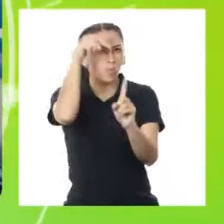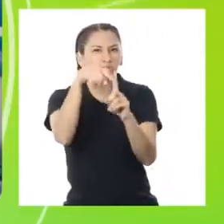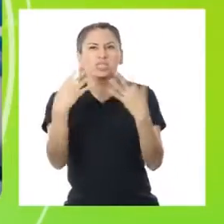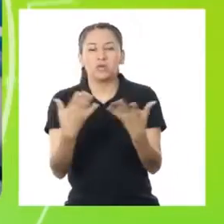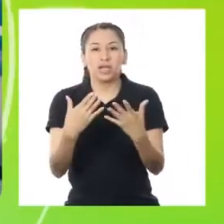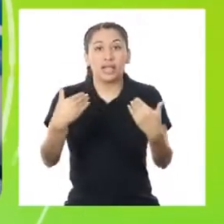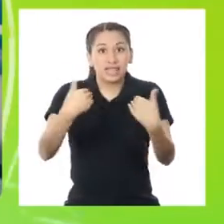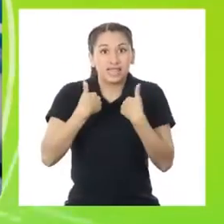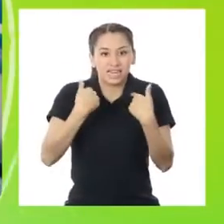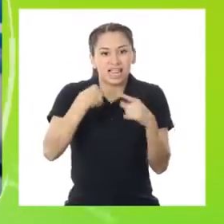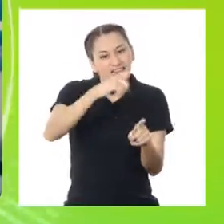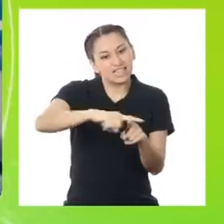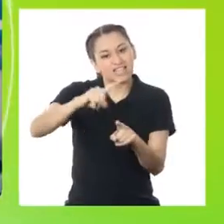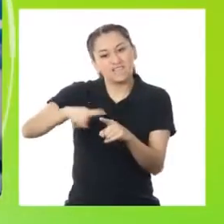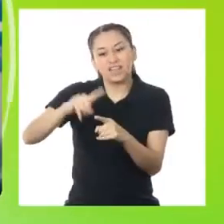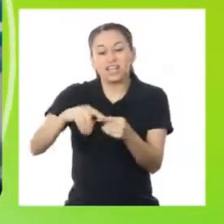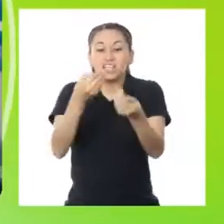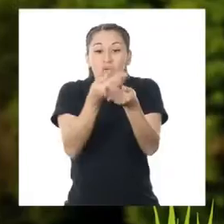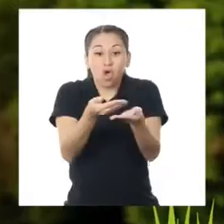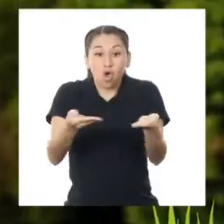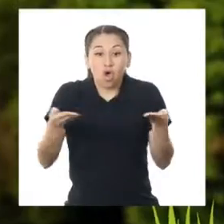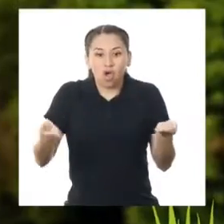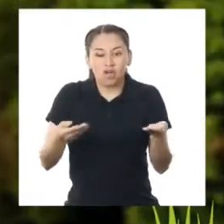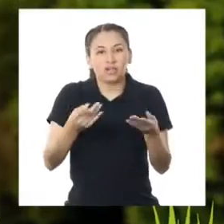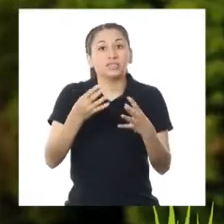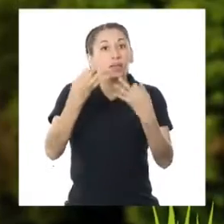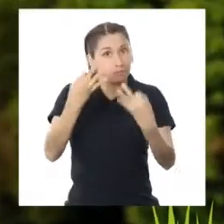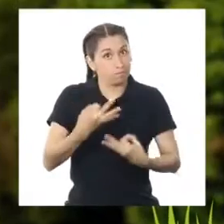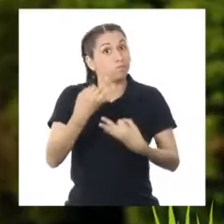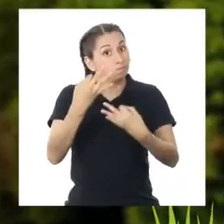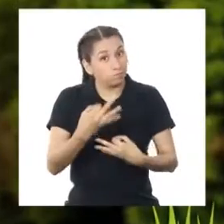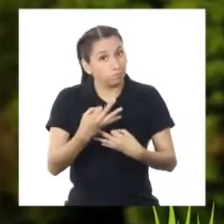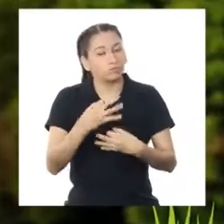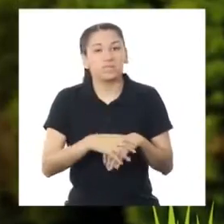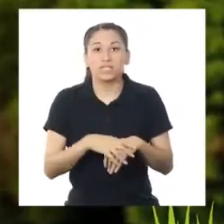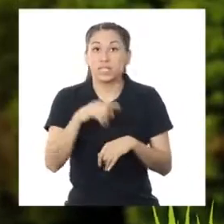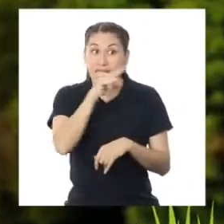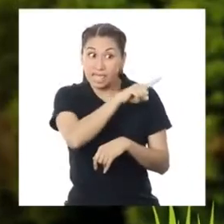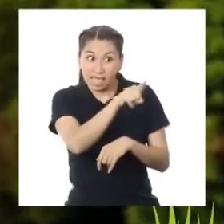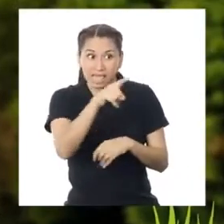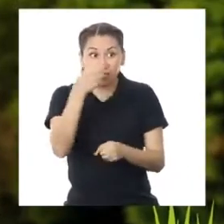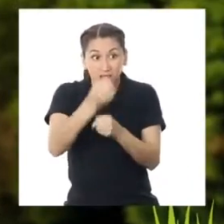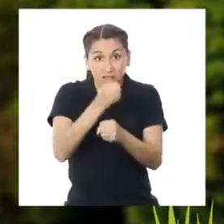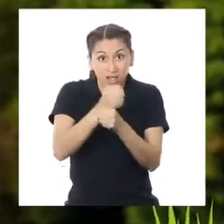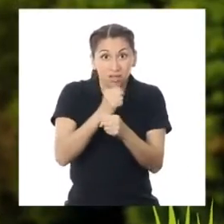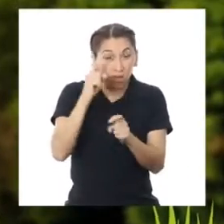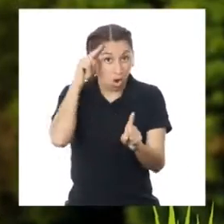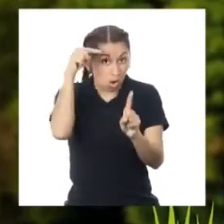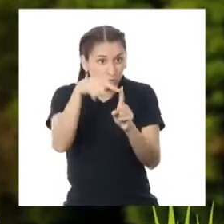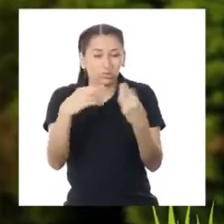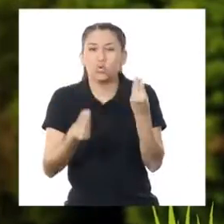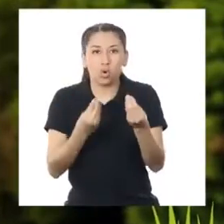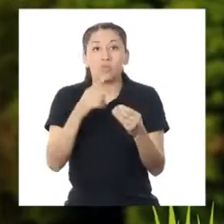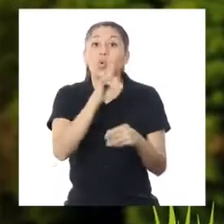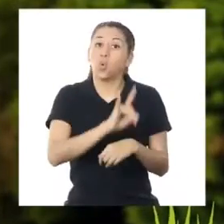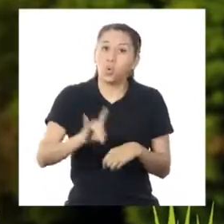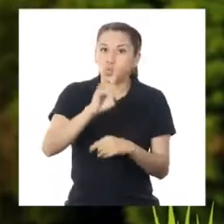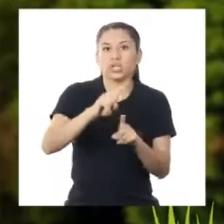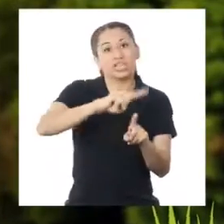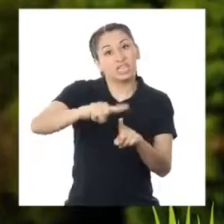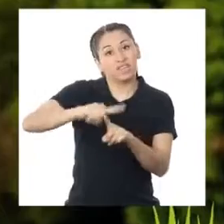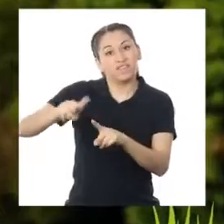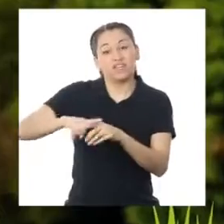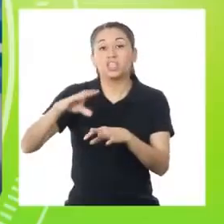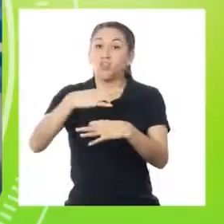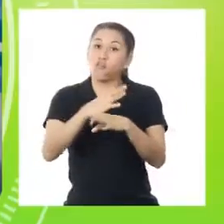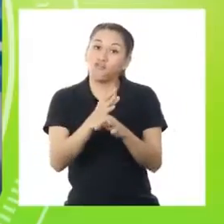obtener productos de calidad. Ellos, para lograr su objetivo, utilizan diversas maneras para